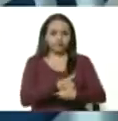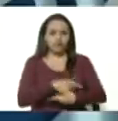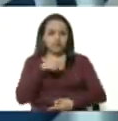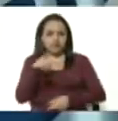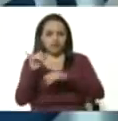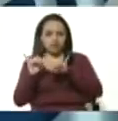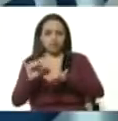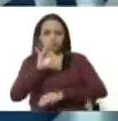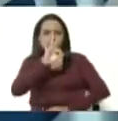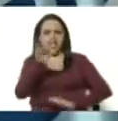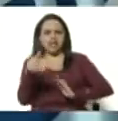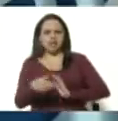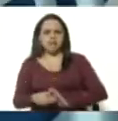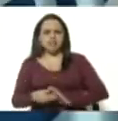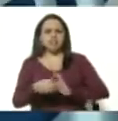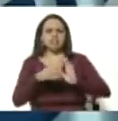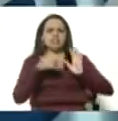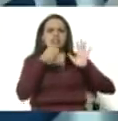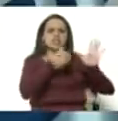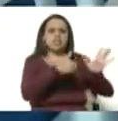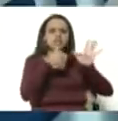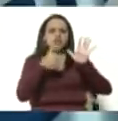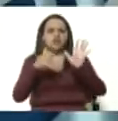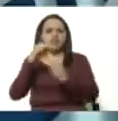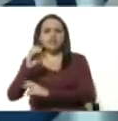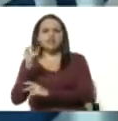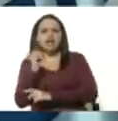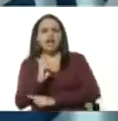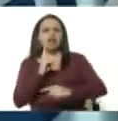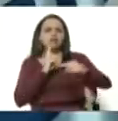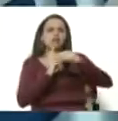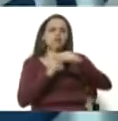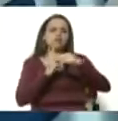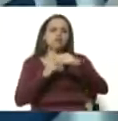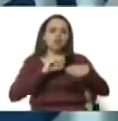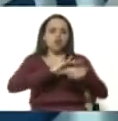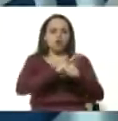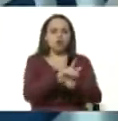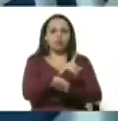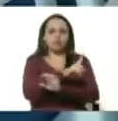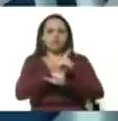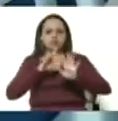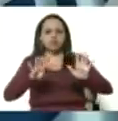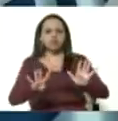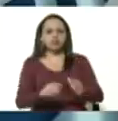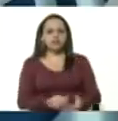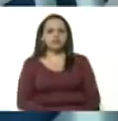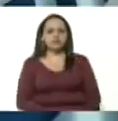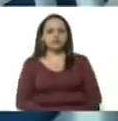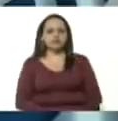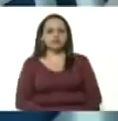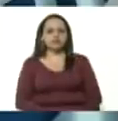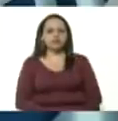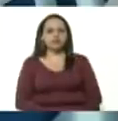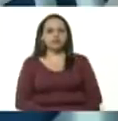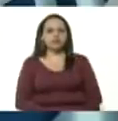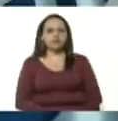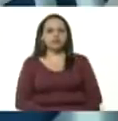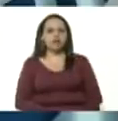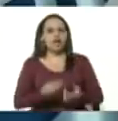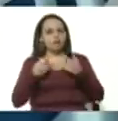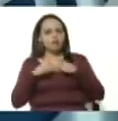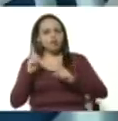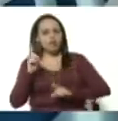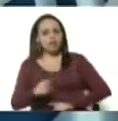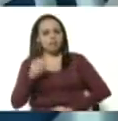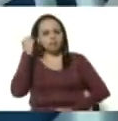.660 han resultado positivos al coronavirus pero se estima